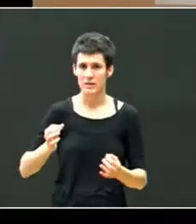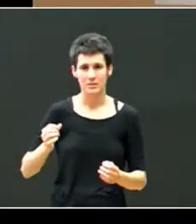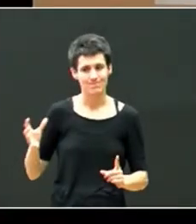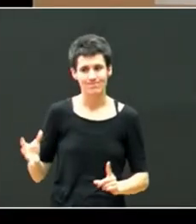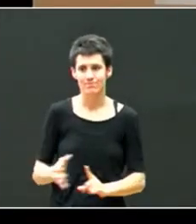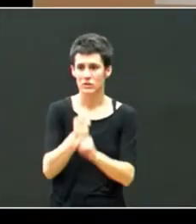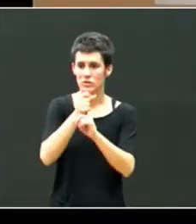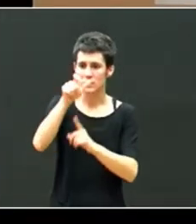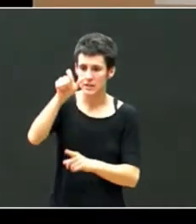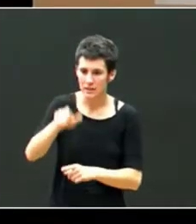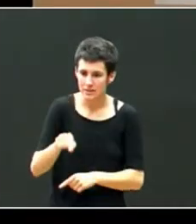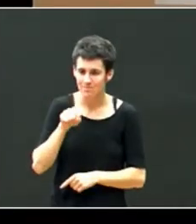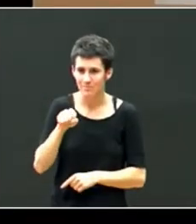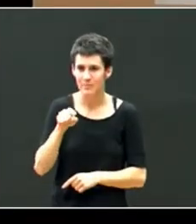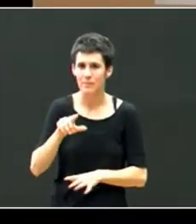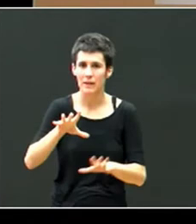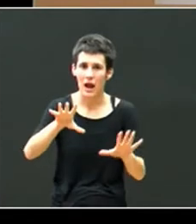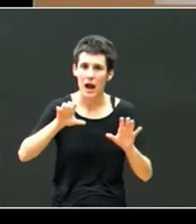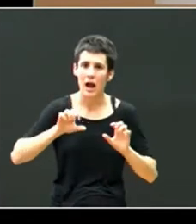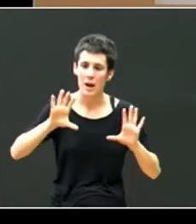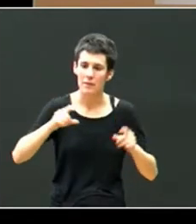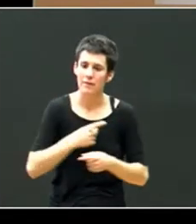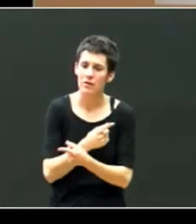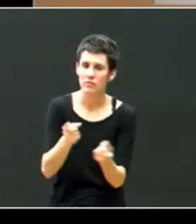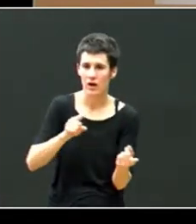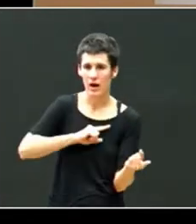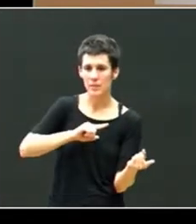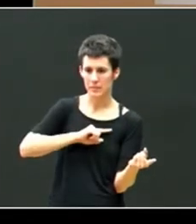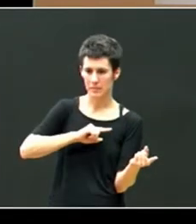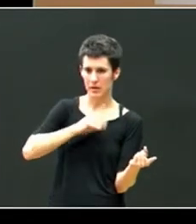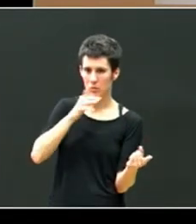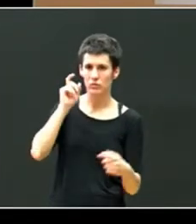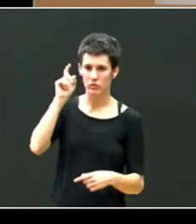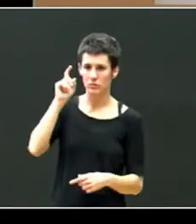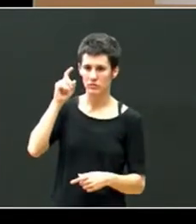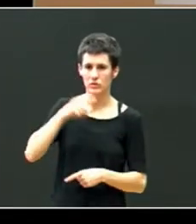a confiar en mi como profesor y cambio la mirada sobre él habremos avanzado mucho